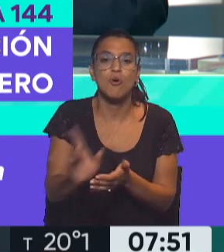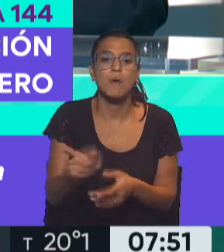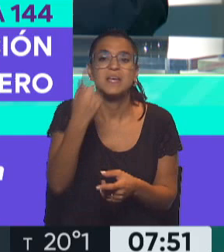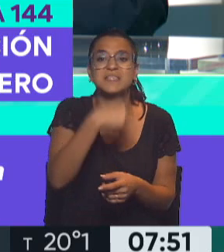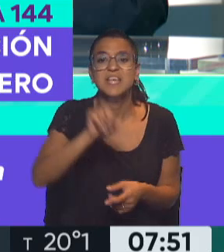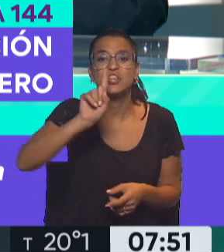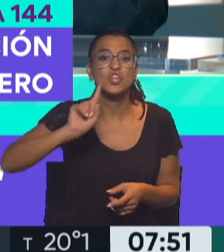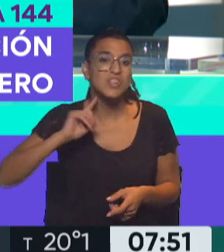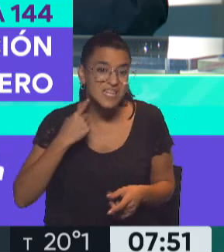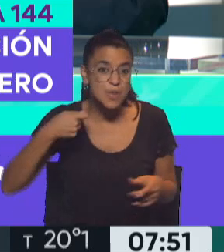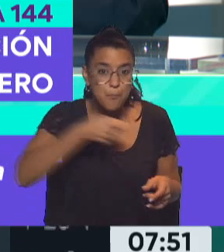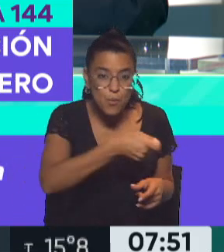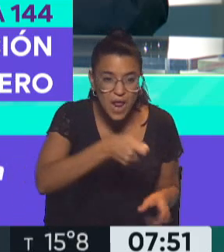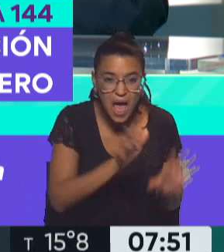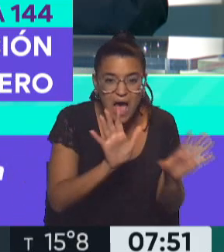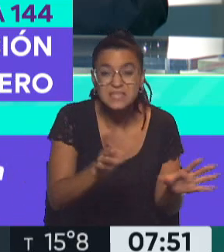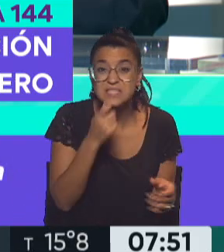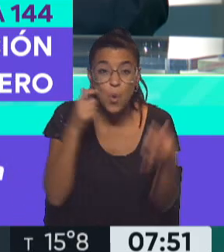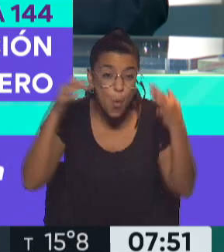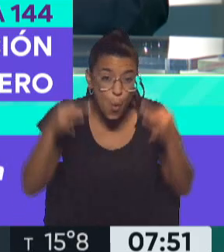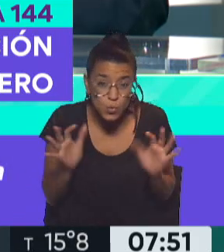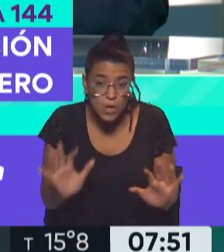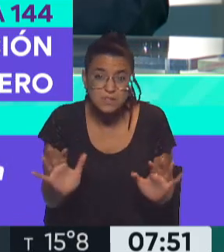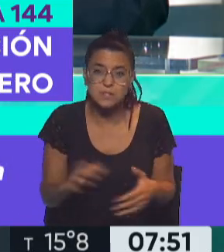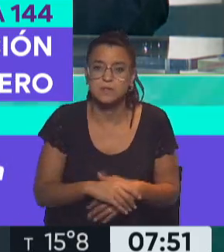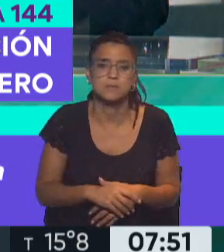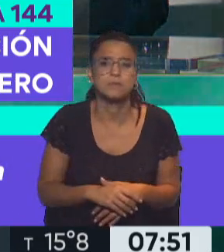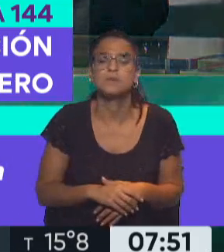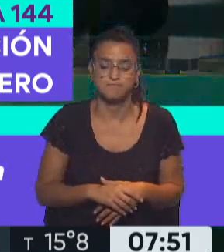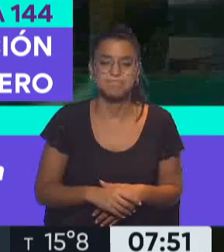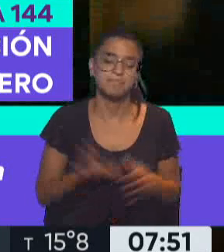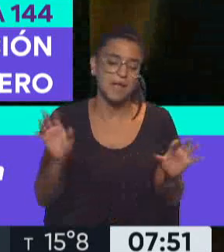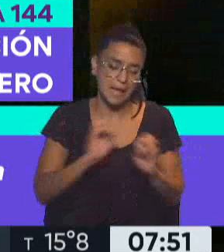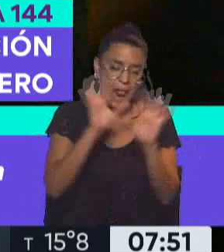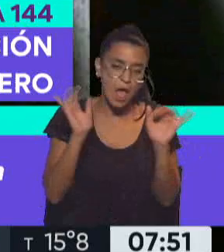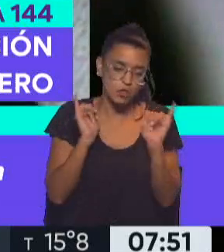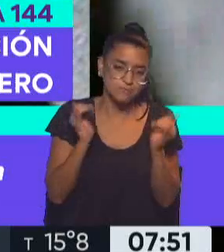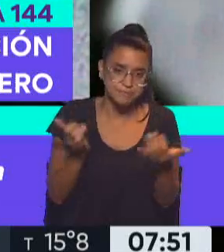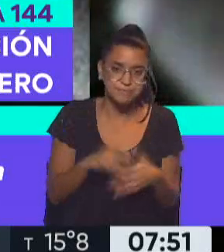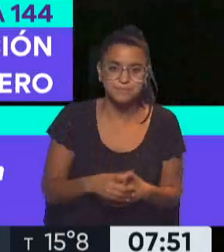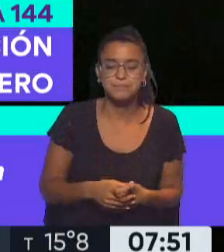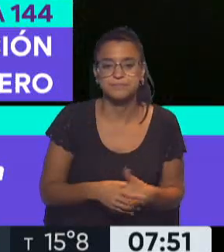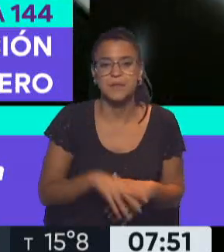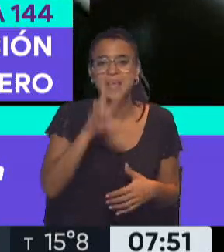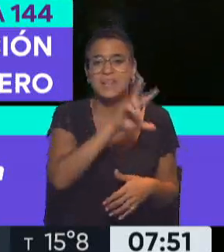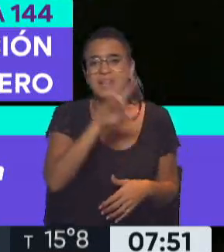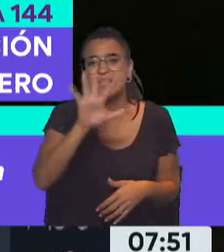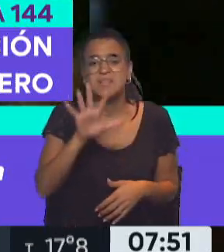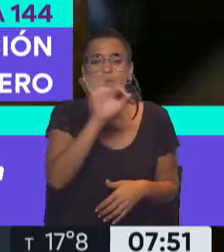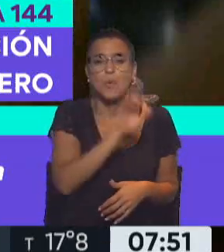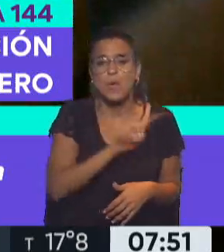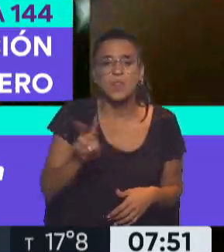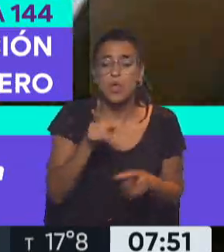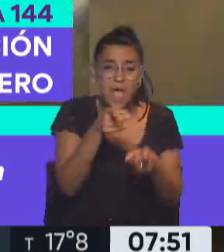113 puñaladas. Si esto es justo, no estemos hablando de que saliera en 35 o en 22.